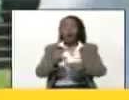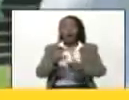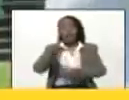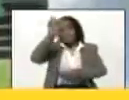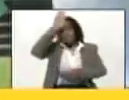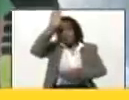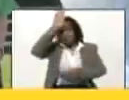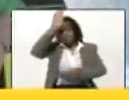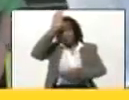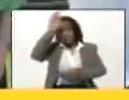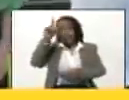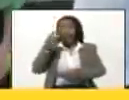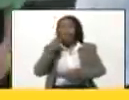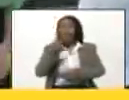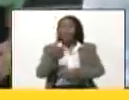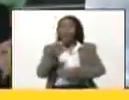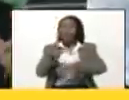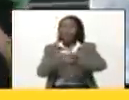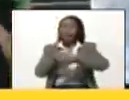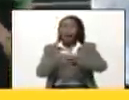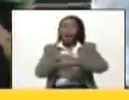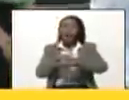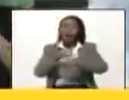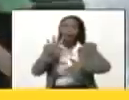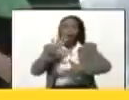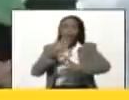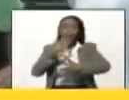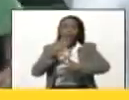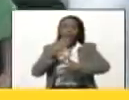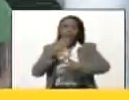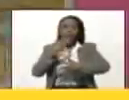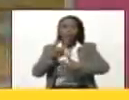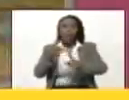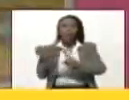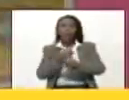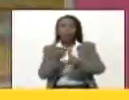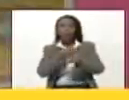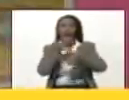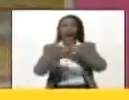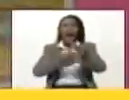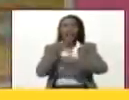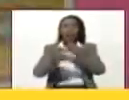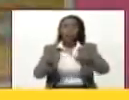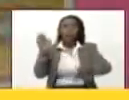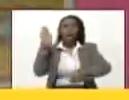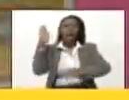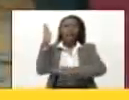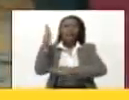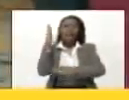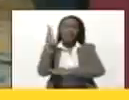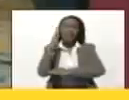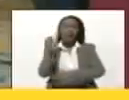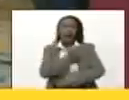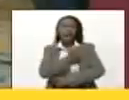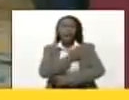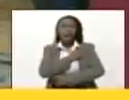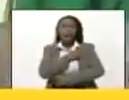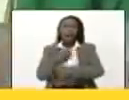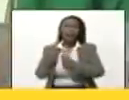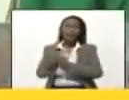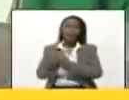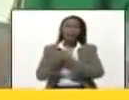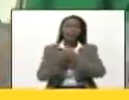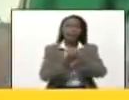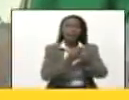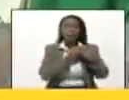al pedir perdón a la América por los crímenes sostenidos por la Iglesia Católica al acompañar